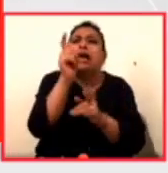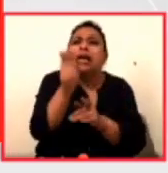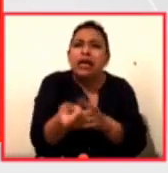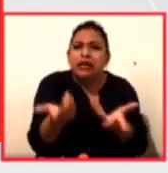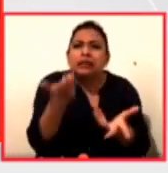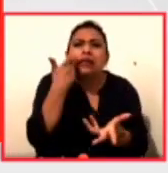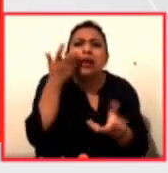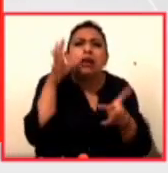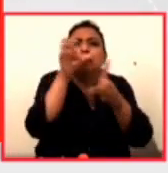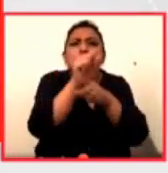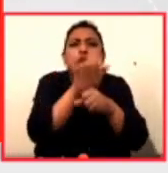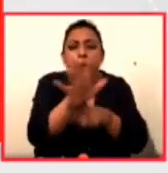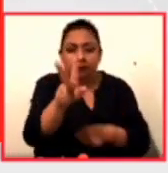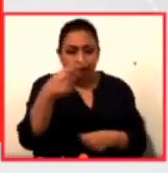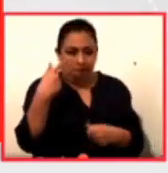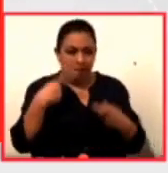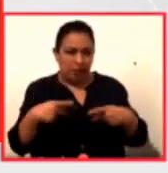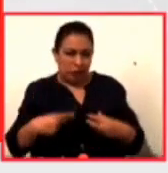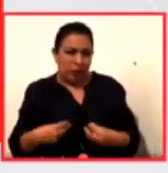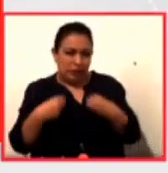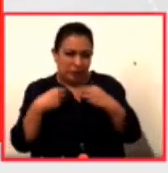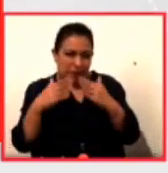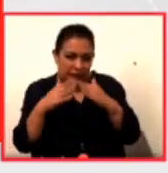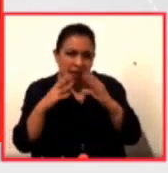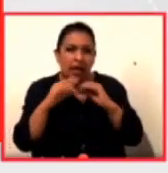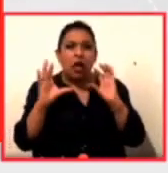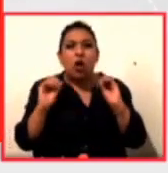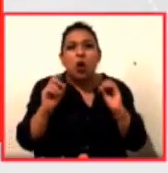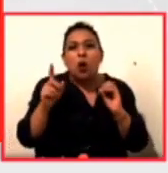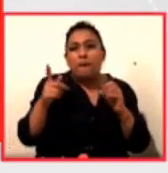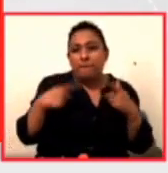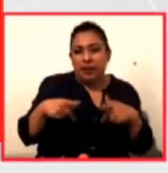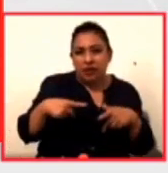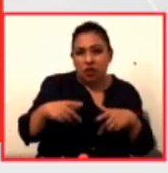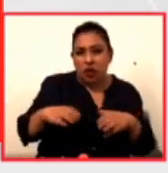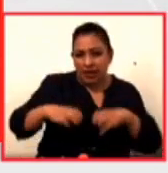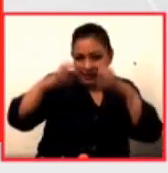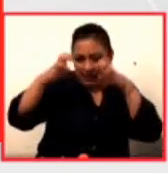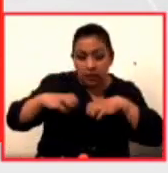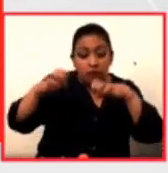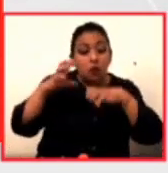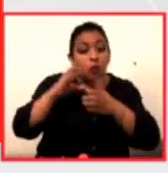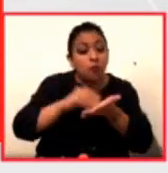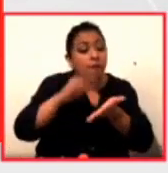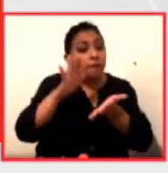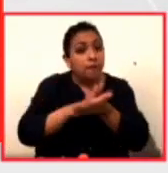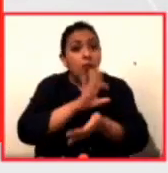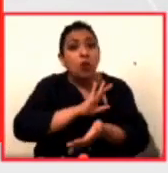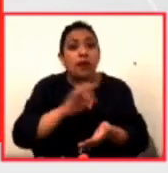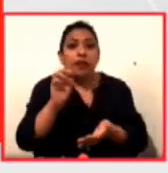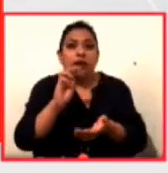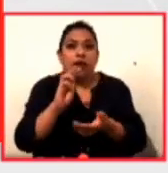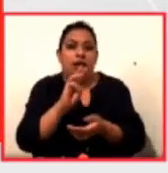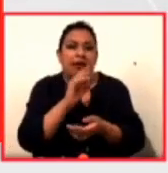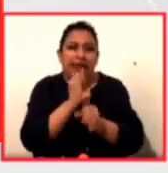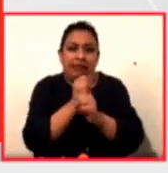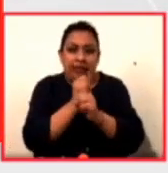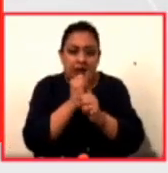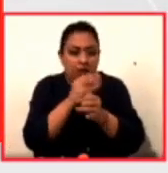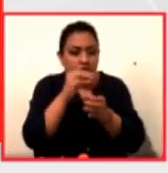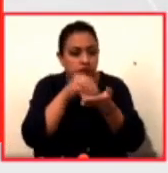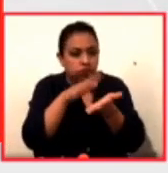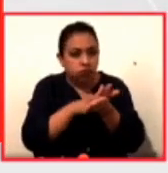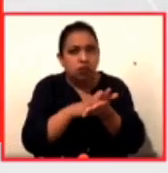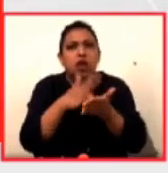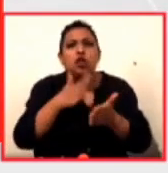Los inquilinos, los propietarios y las cooperativas de viviendas pueden registrarse en la web del proyecto y ofrecer tanto su